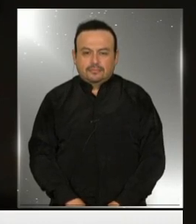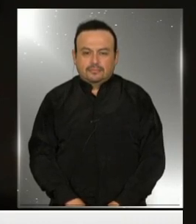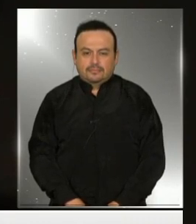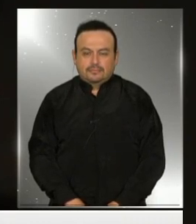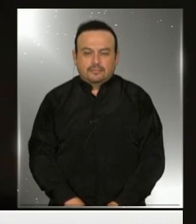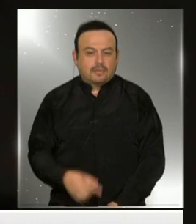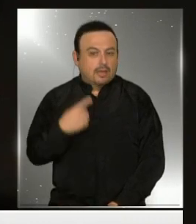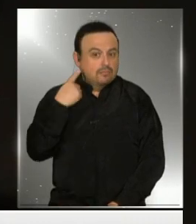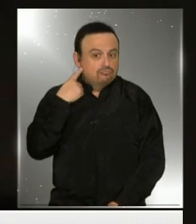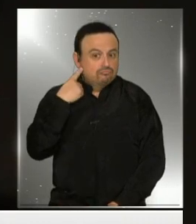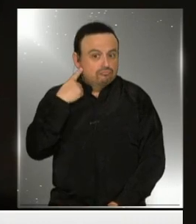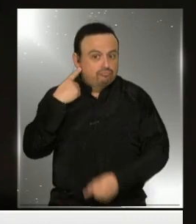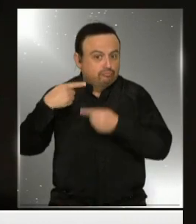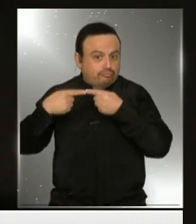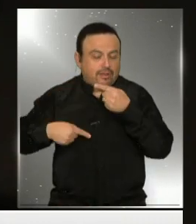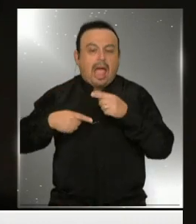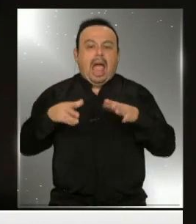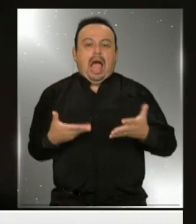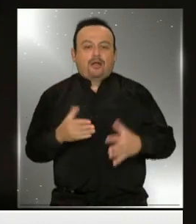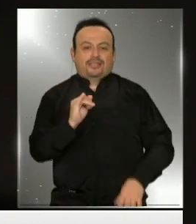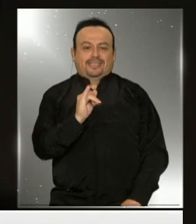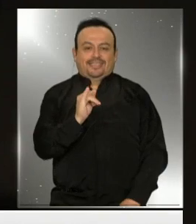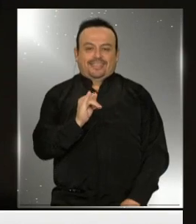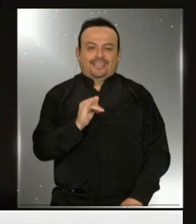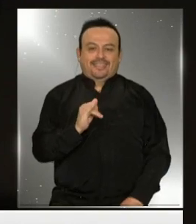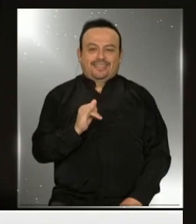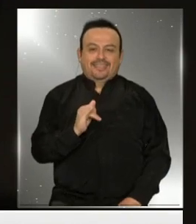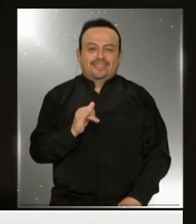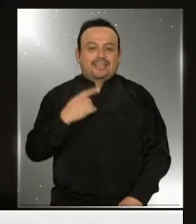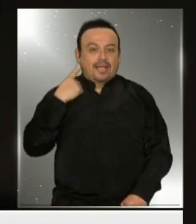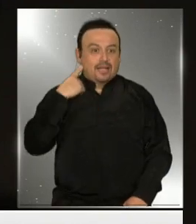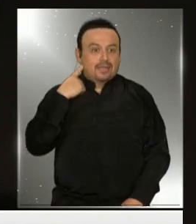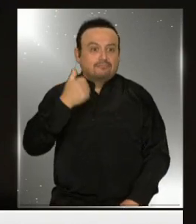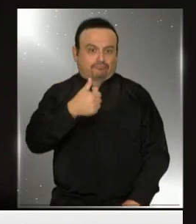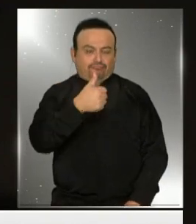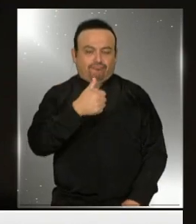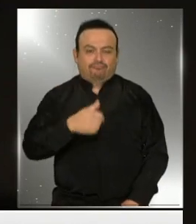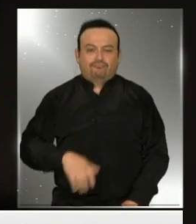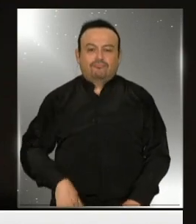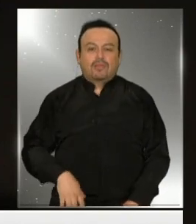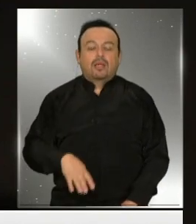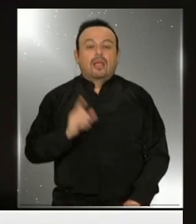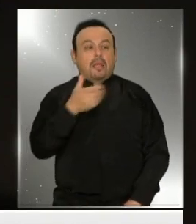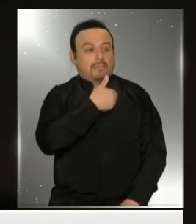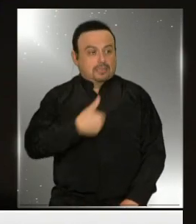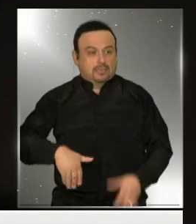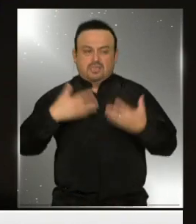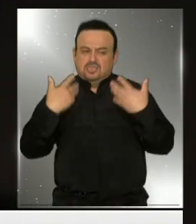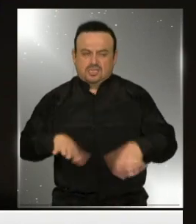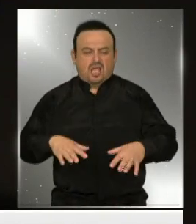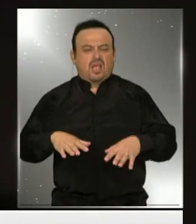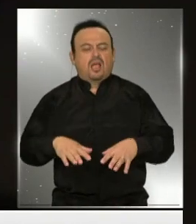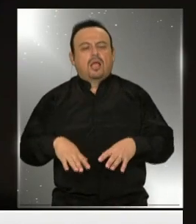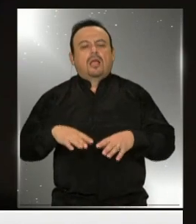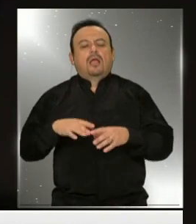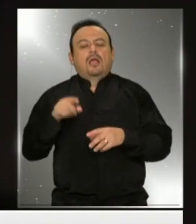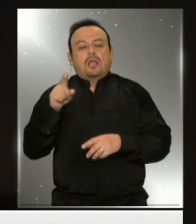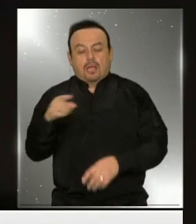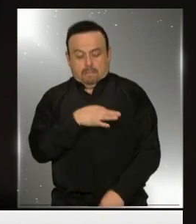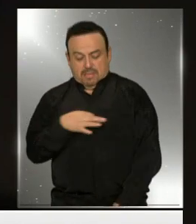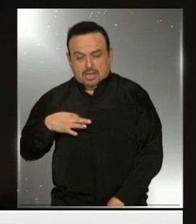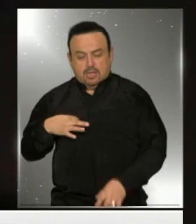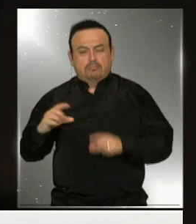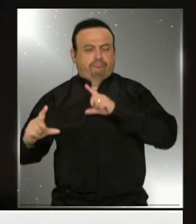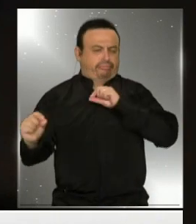No la estamos escuchando, Alejandra. Ahí, ahora sí. Ahí me está escuchando. Bueno, presidente, lo hemos hablado muchas veces con la ministra también,